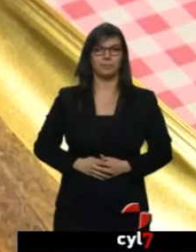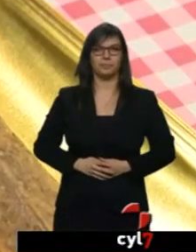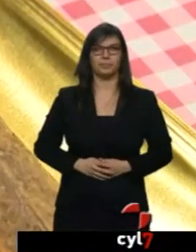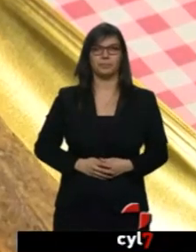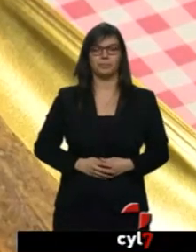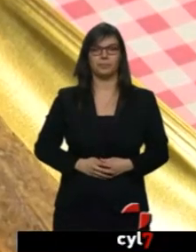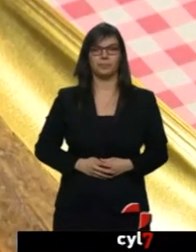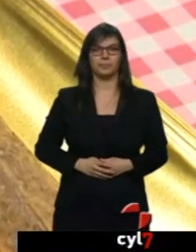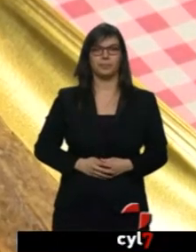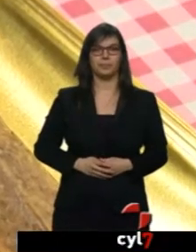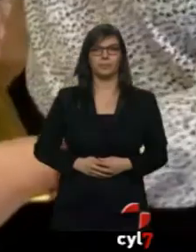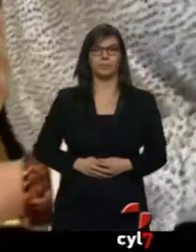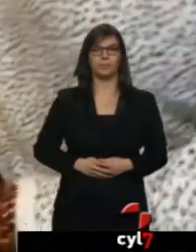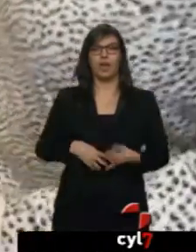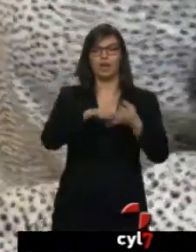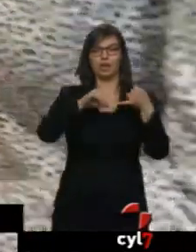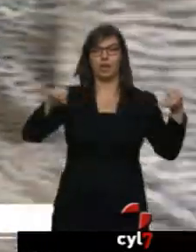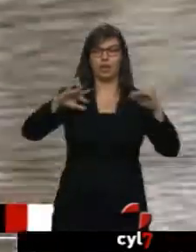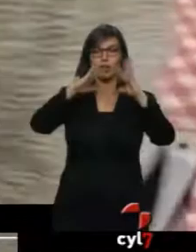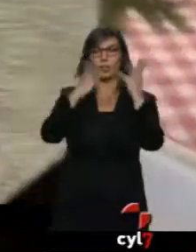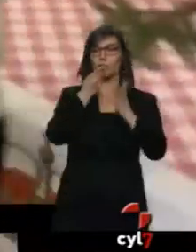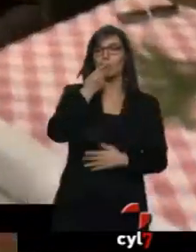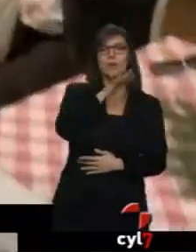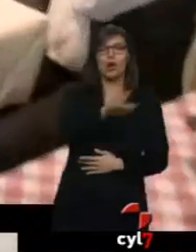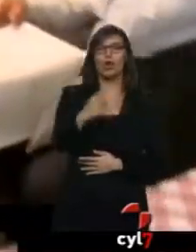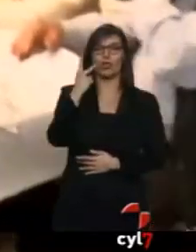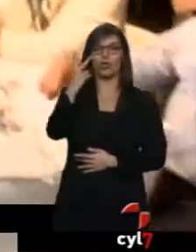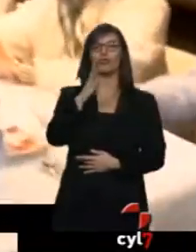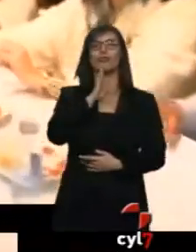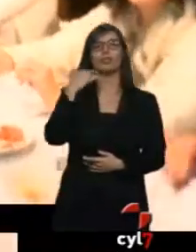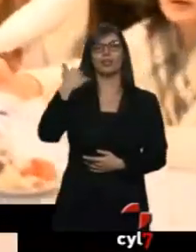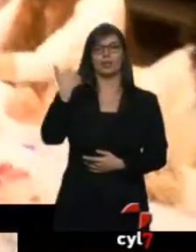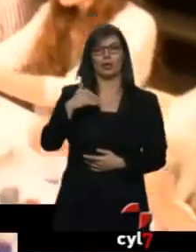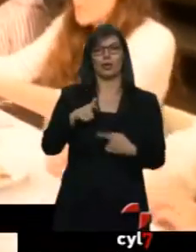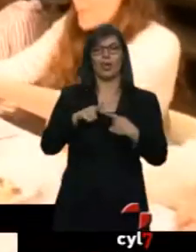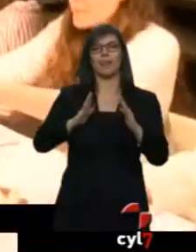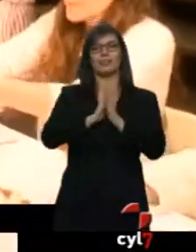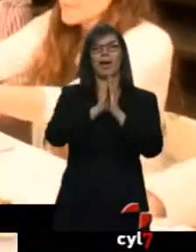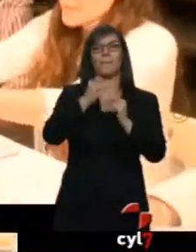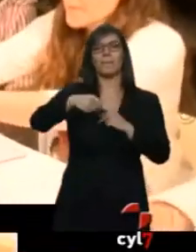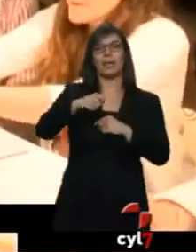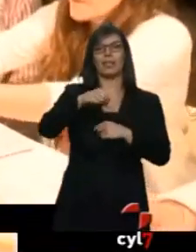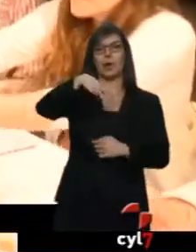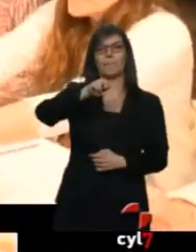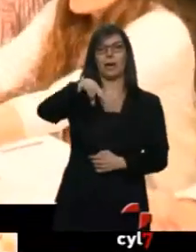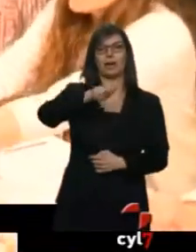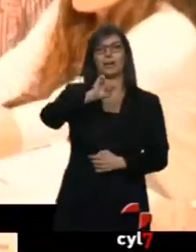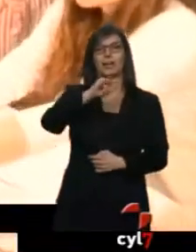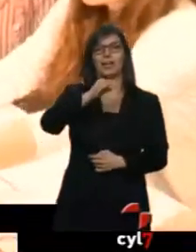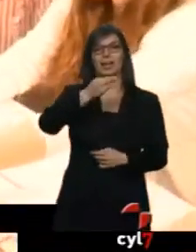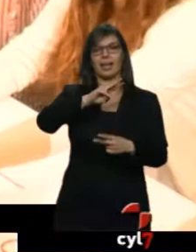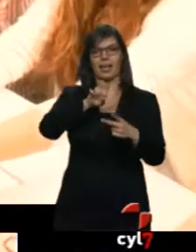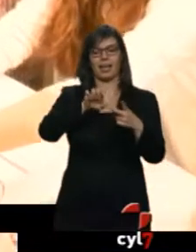Los mejores chorizos del mundo son dos y son de Soria, de San Pedro Manrique y de Covaleda. Son los ganadores del concurso